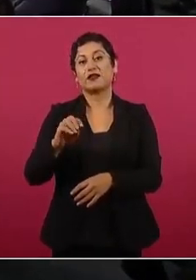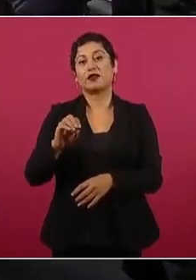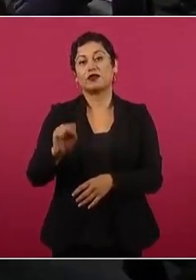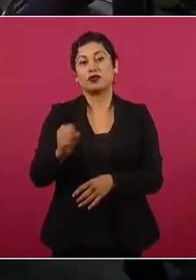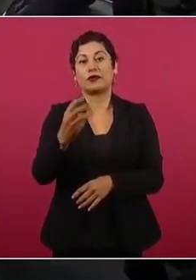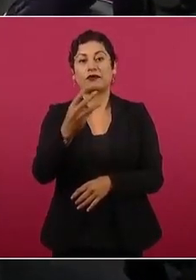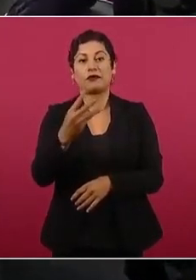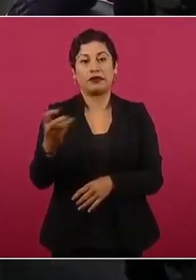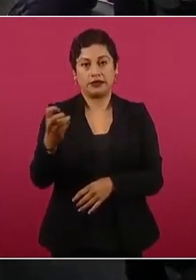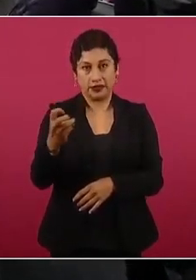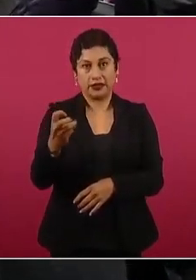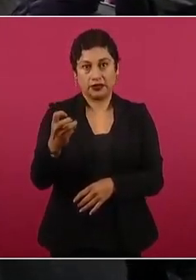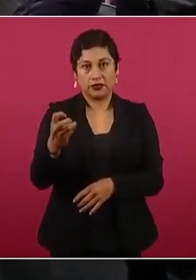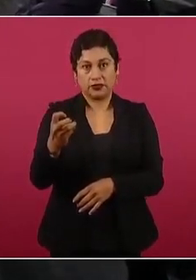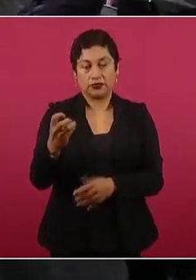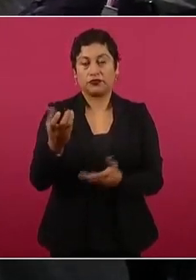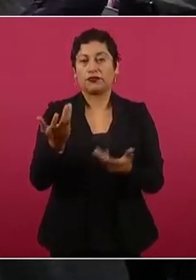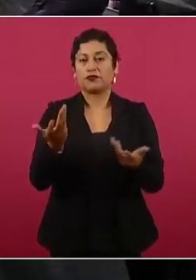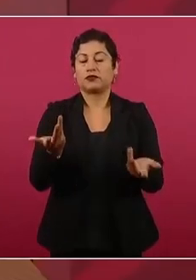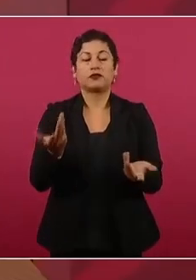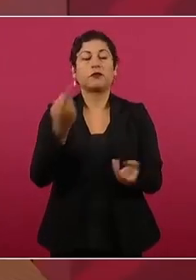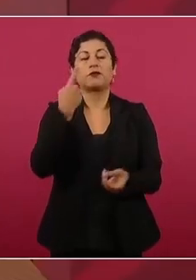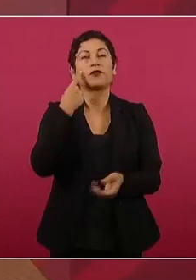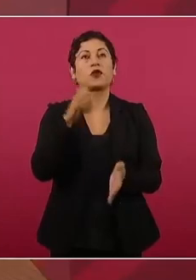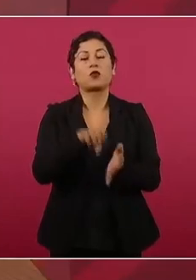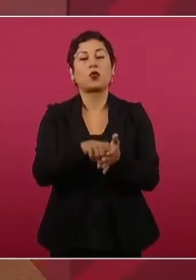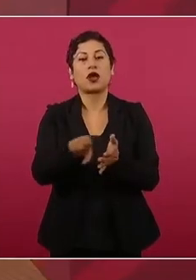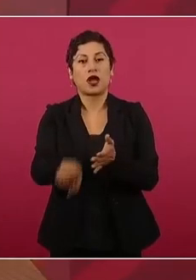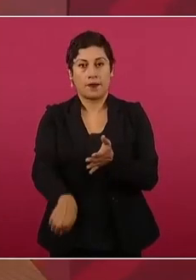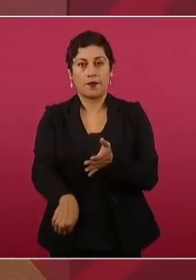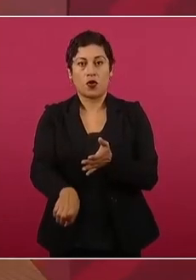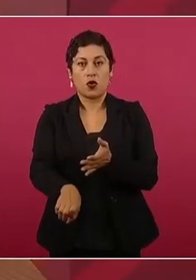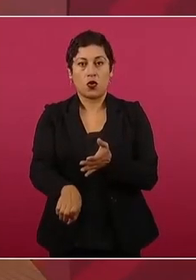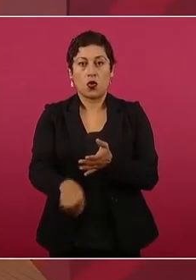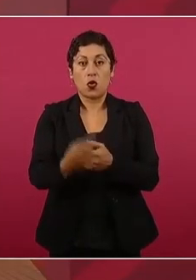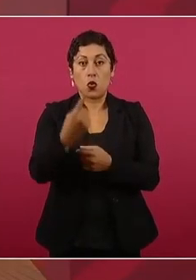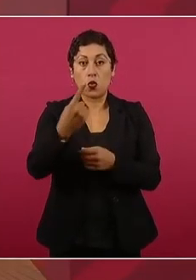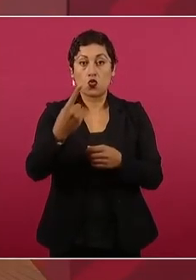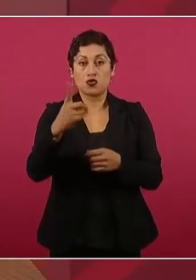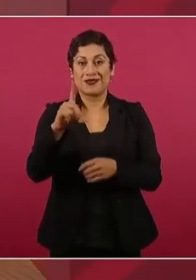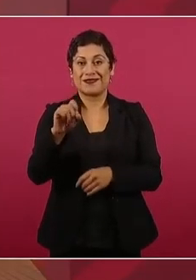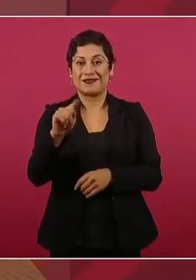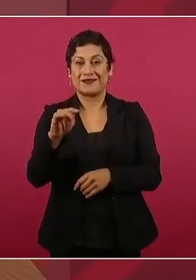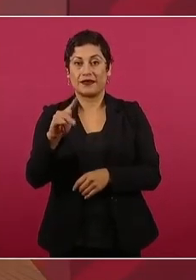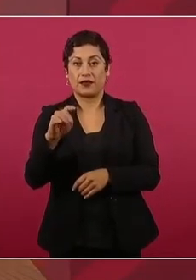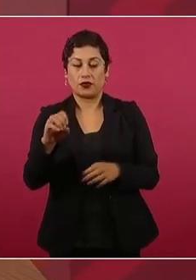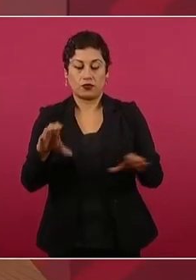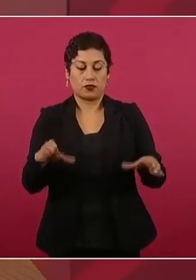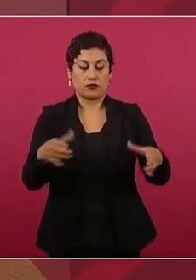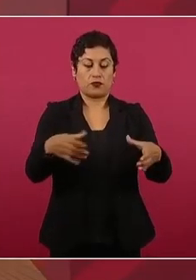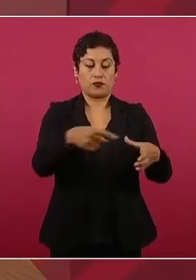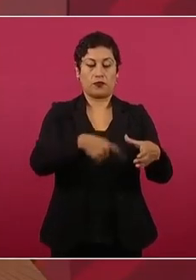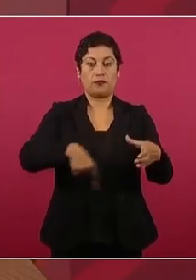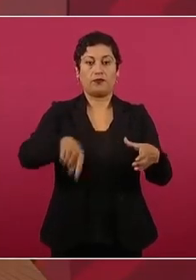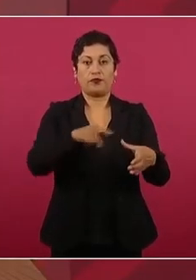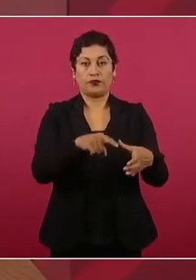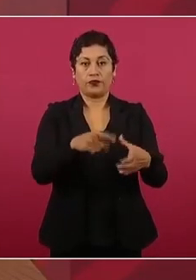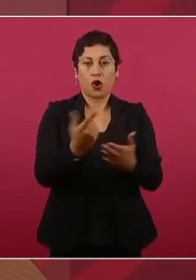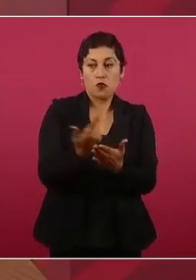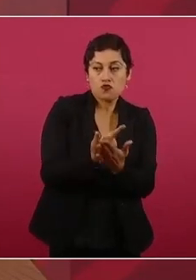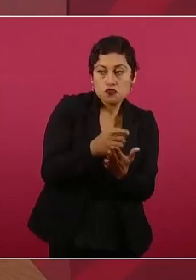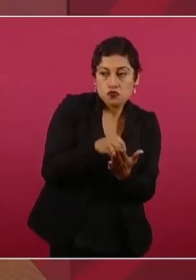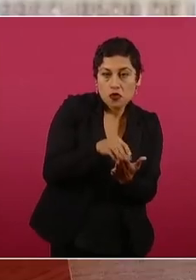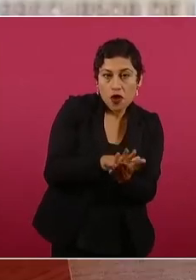si en un distrito se inscriben 50, 100,